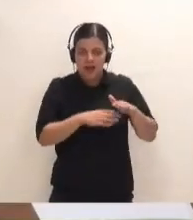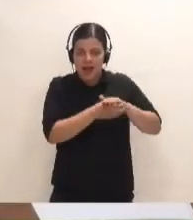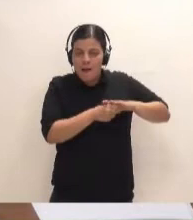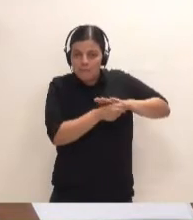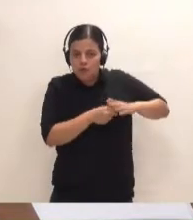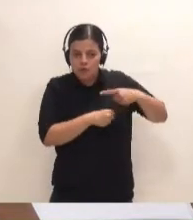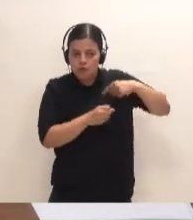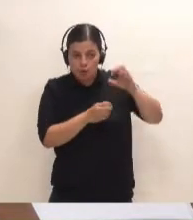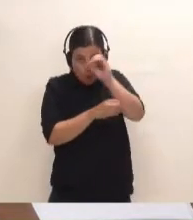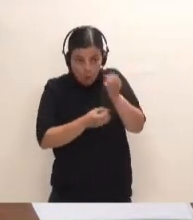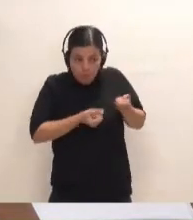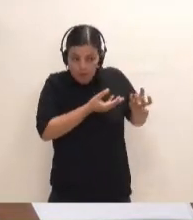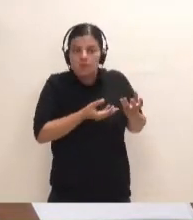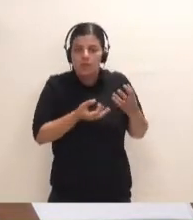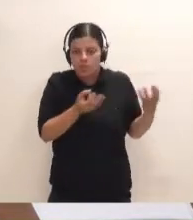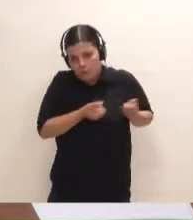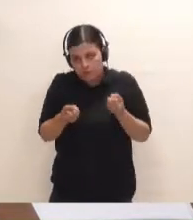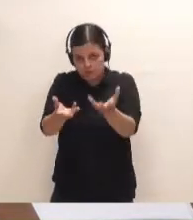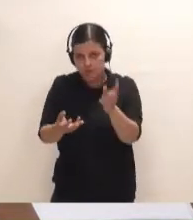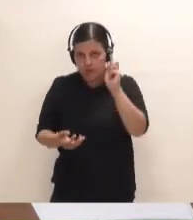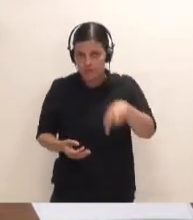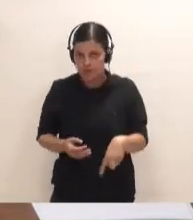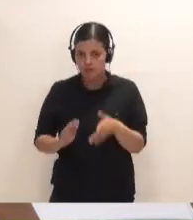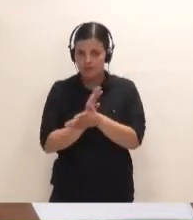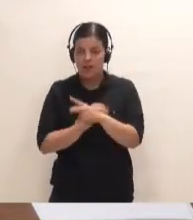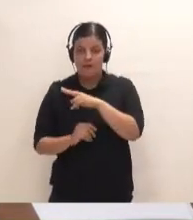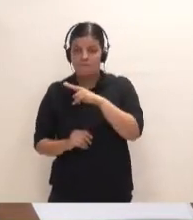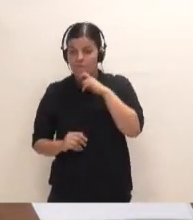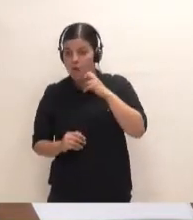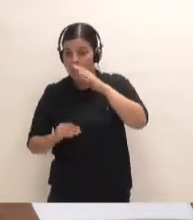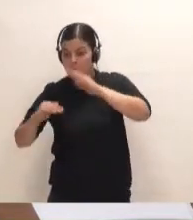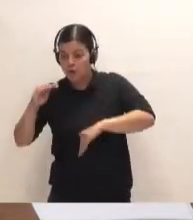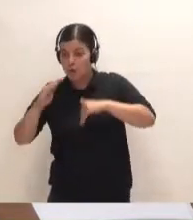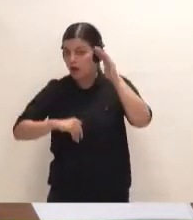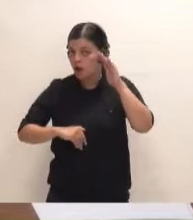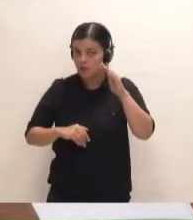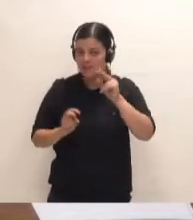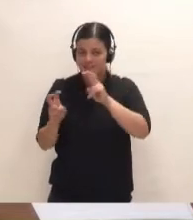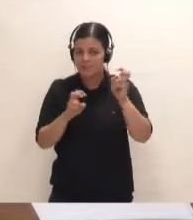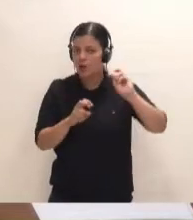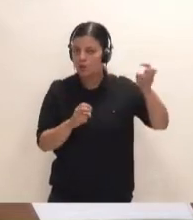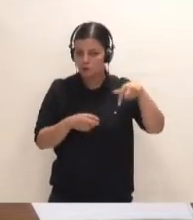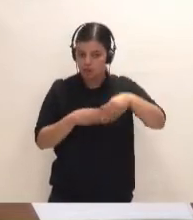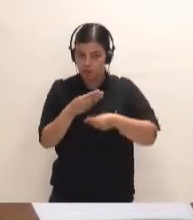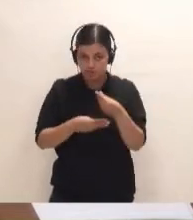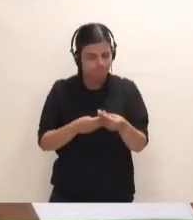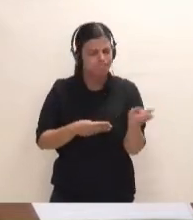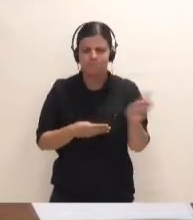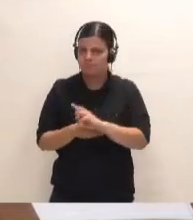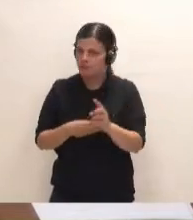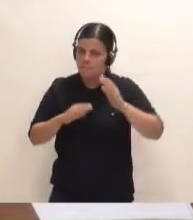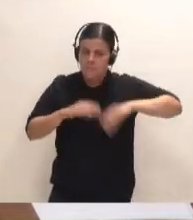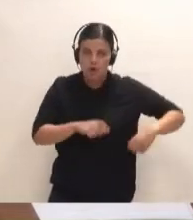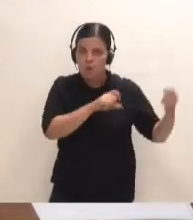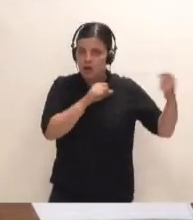estamos opinando, parece razonable que dé cuenta. Eso no le quita ni le resta valor a ningún otro asunto de los que se han traído aquí. Desde luego no, la migración